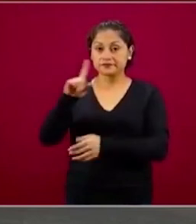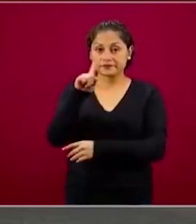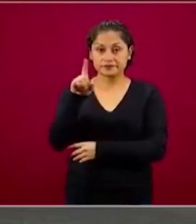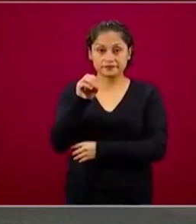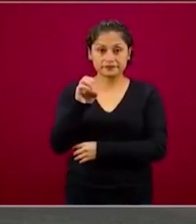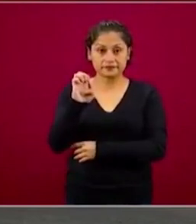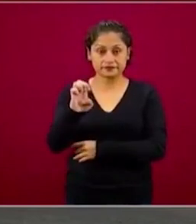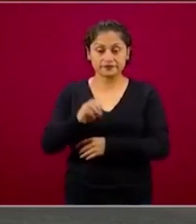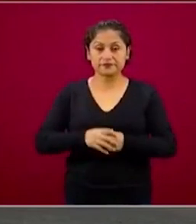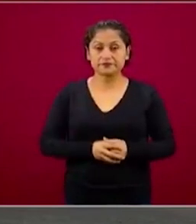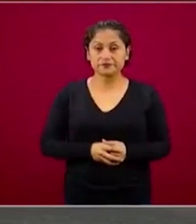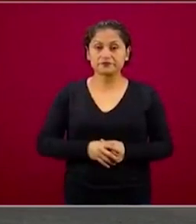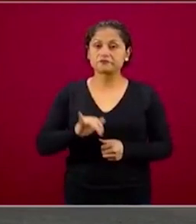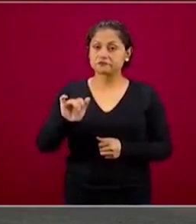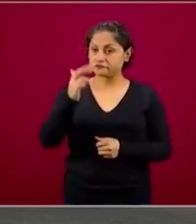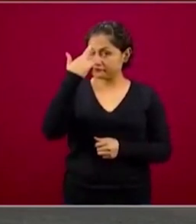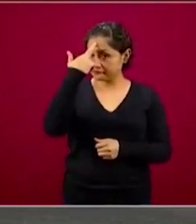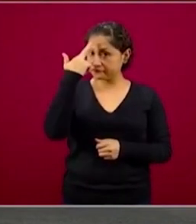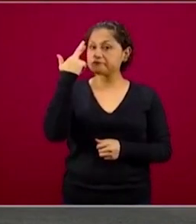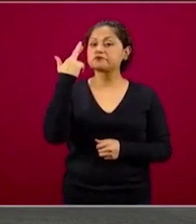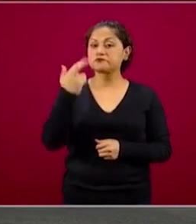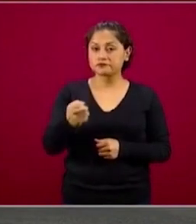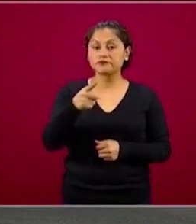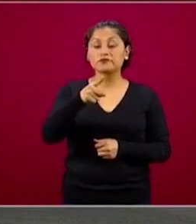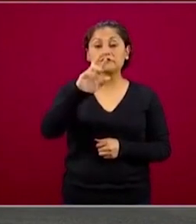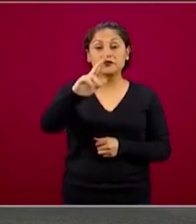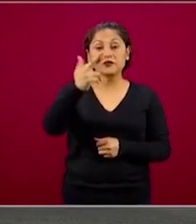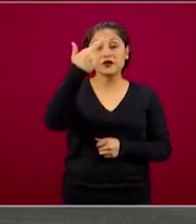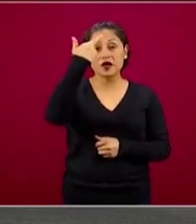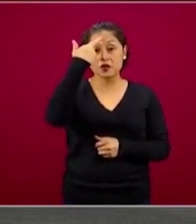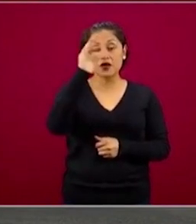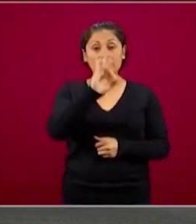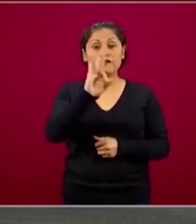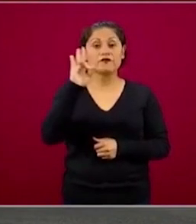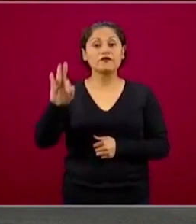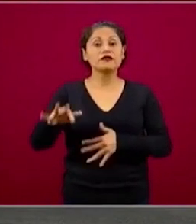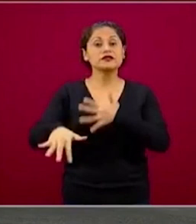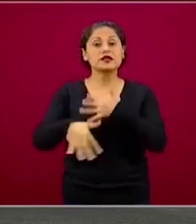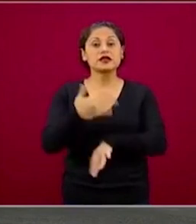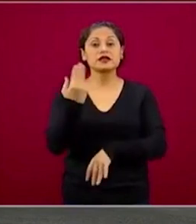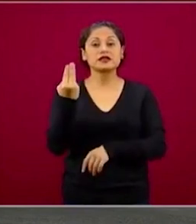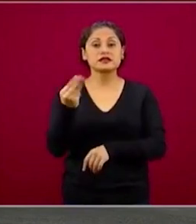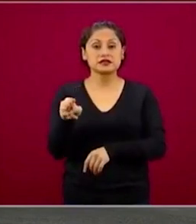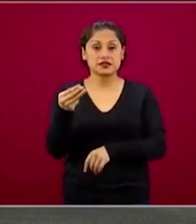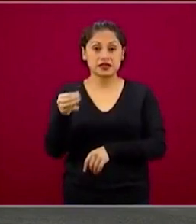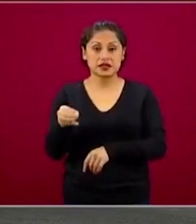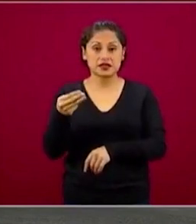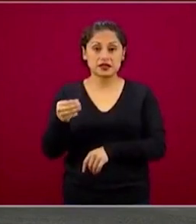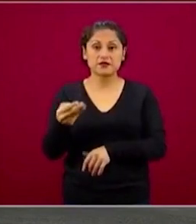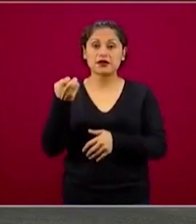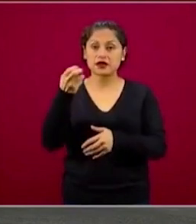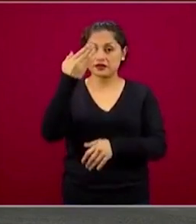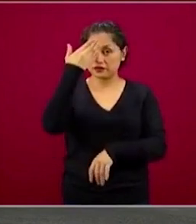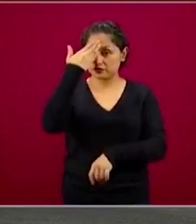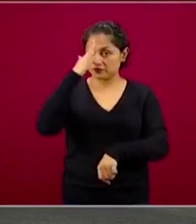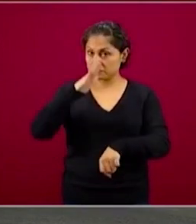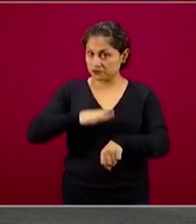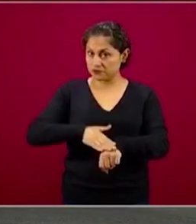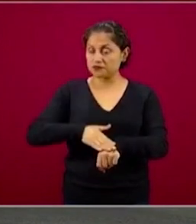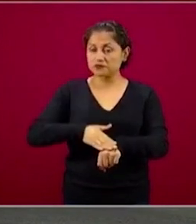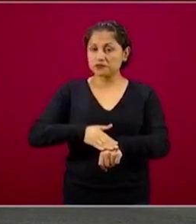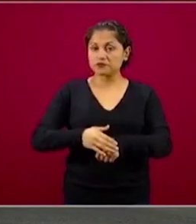Efectivamente, recordar que el 15 de mayo es una fecha importante recordar para